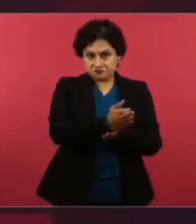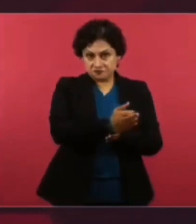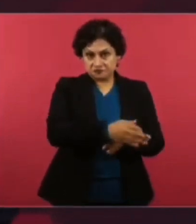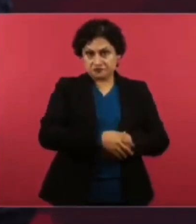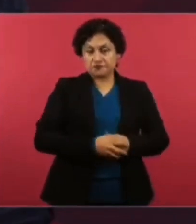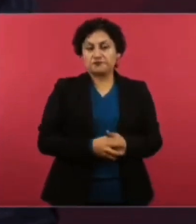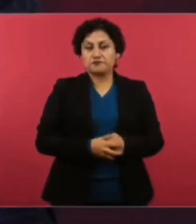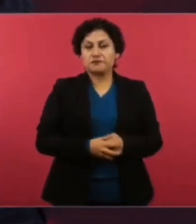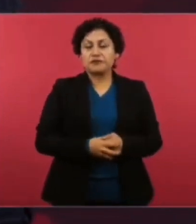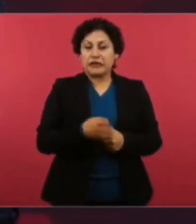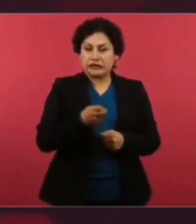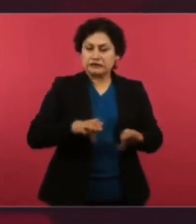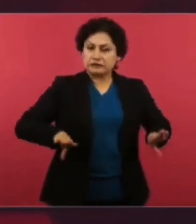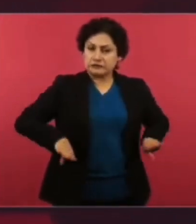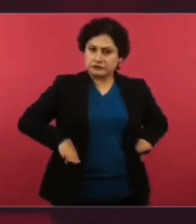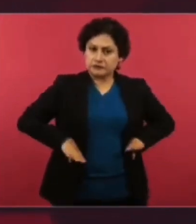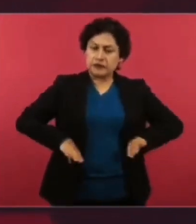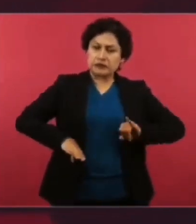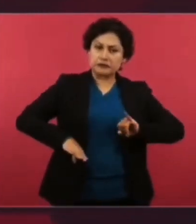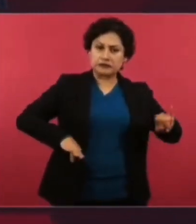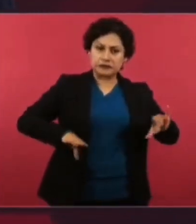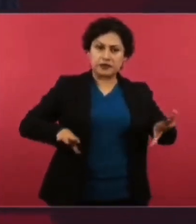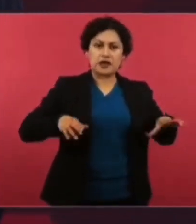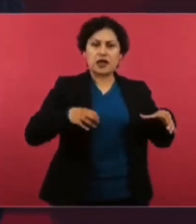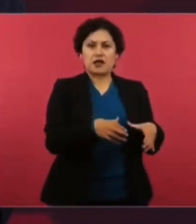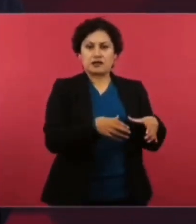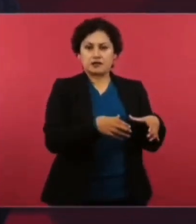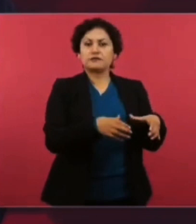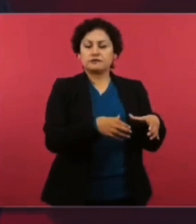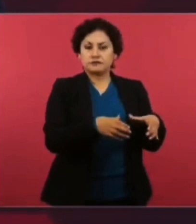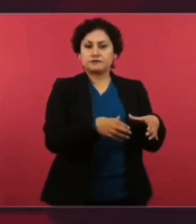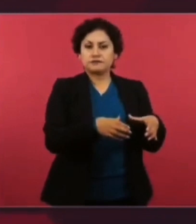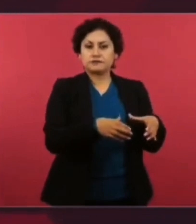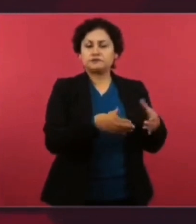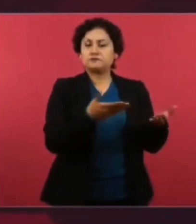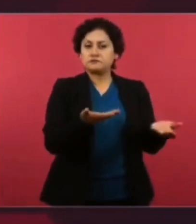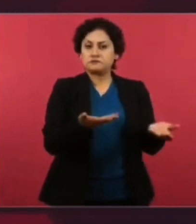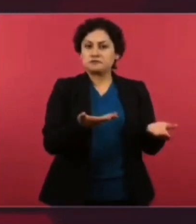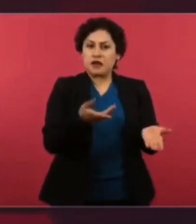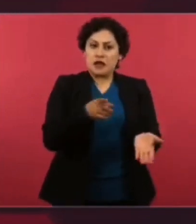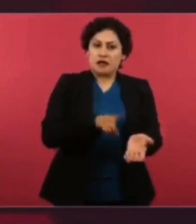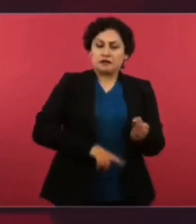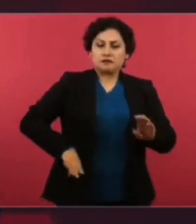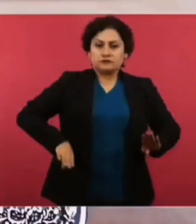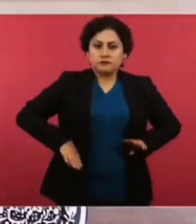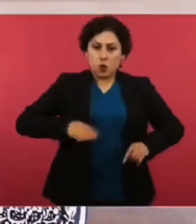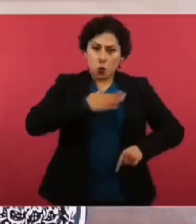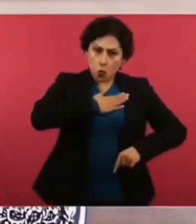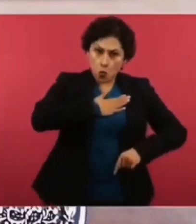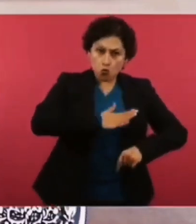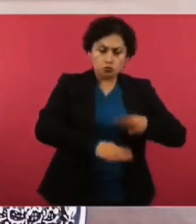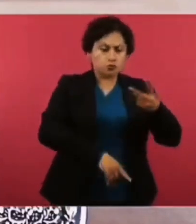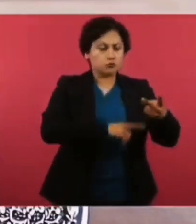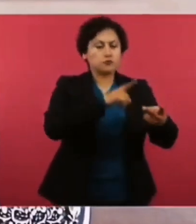Ser de izquierda es estar a favor de la justicia, ser honesto